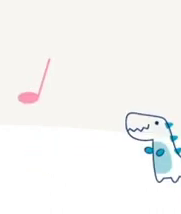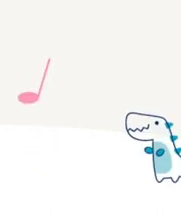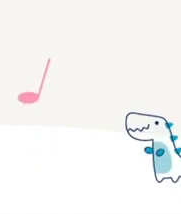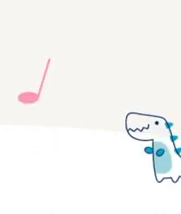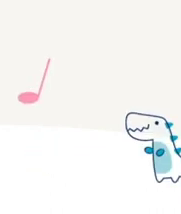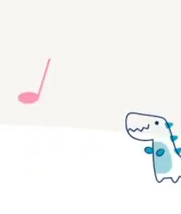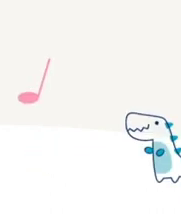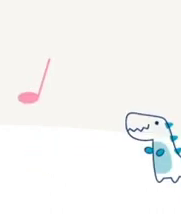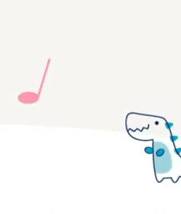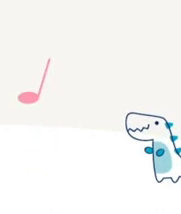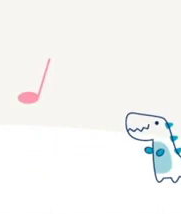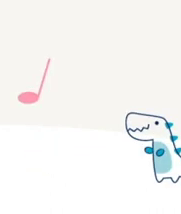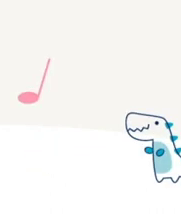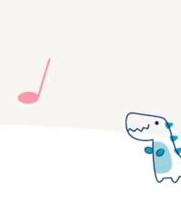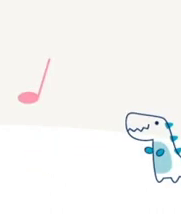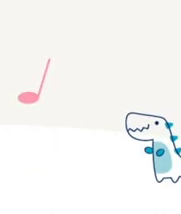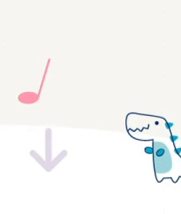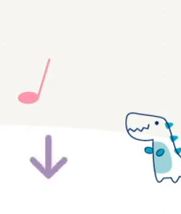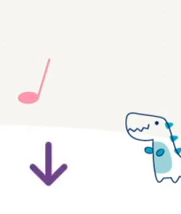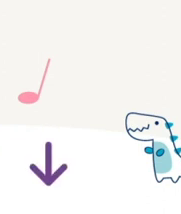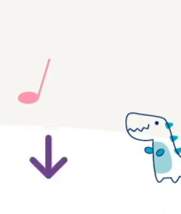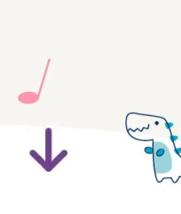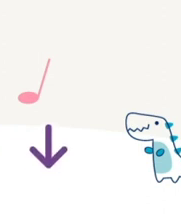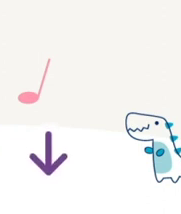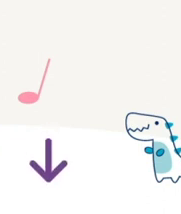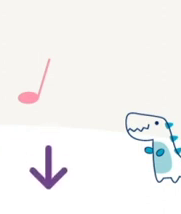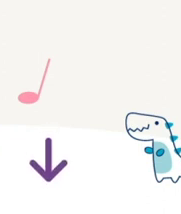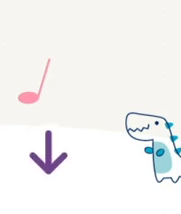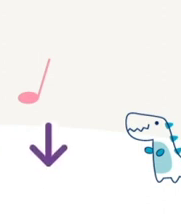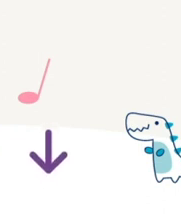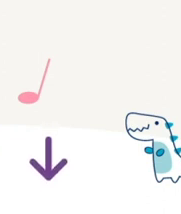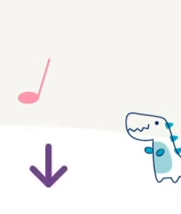Para ver este video, encuentra el link aquí abajo en la descripción.